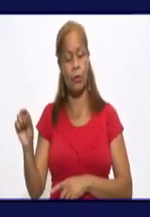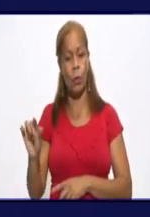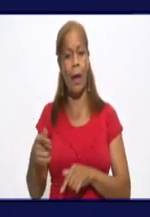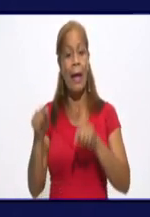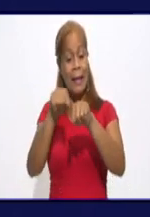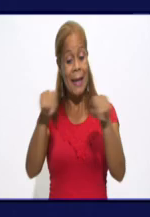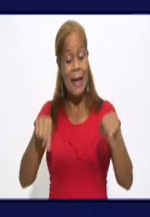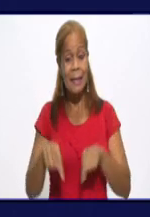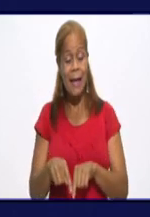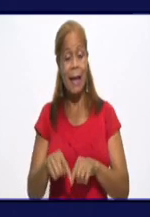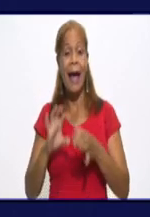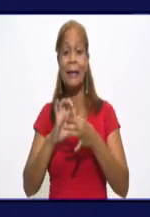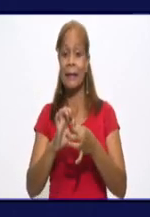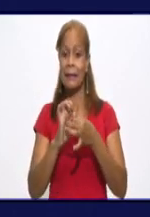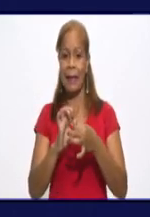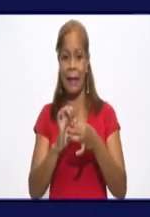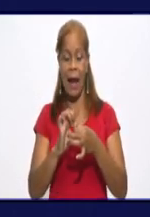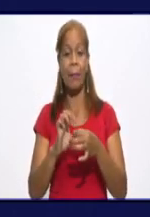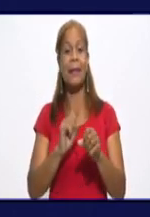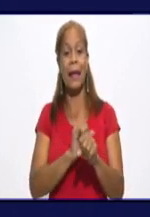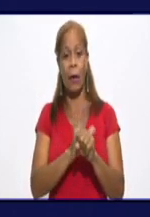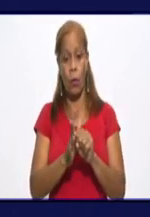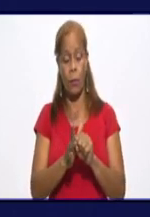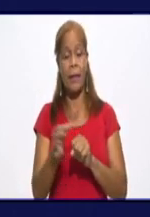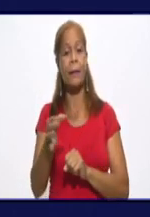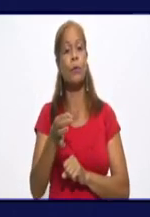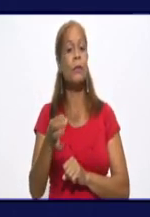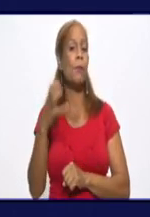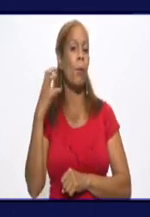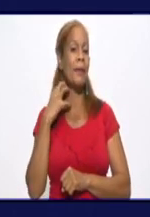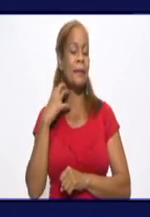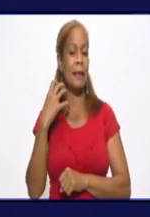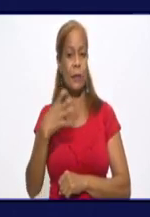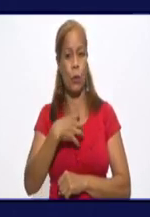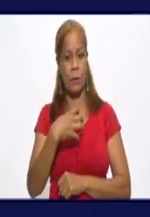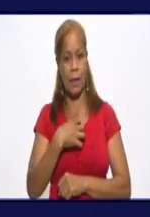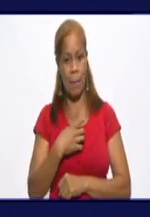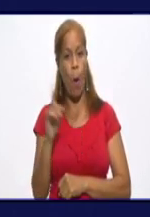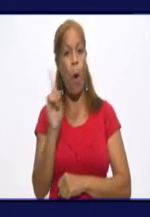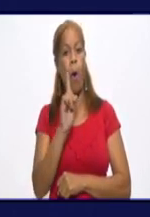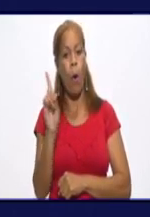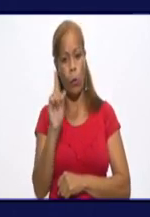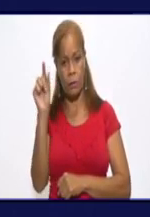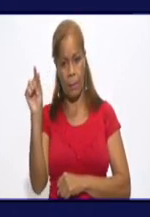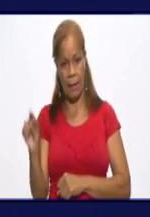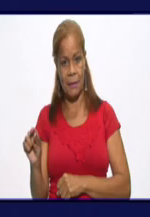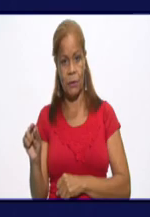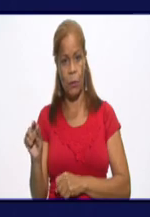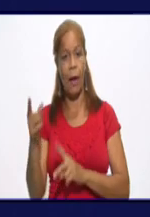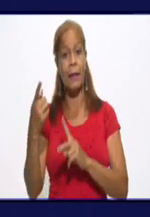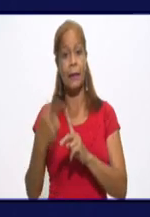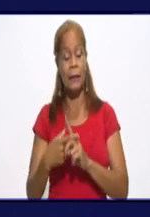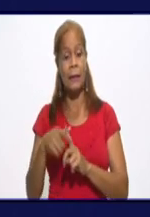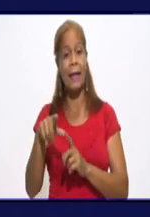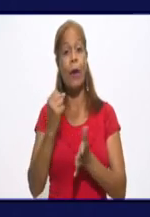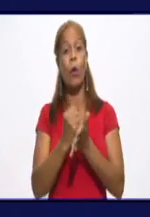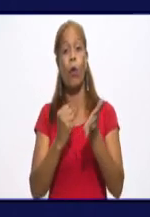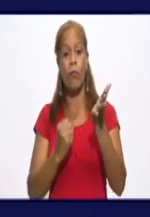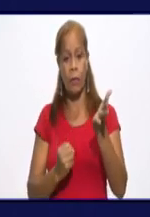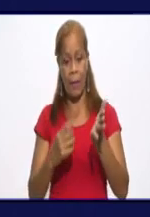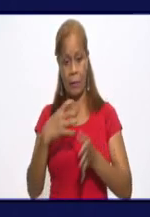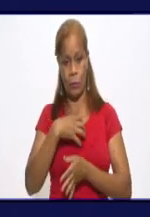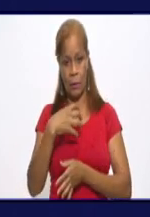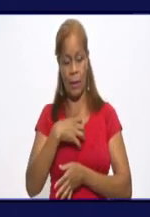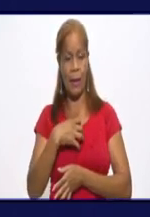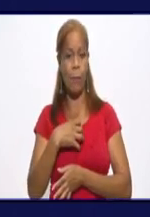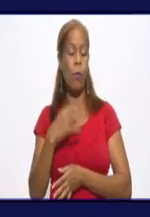vigilancia intensiva para la COVID en el Hospital Celia Sánchez Manduley tenemos 11 pacientes. Y de los pacientes confirmados que tenemos en